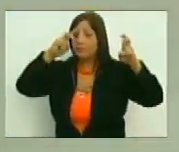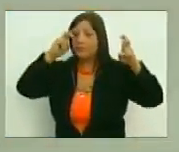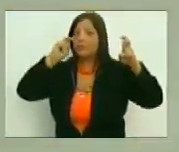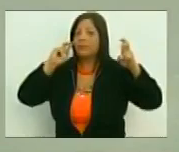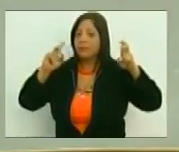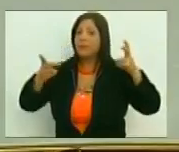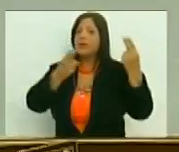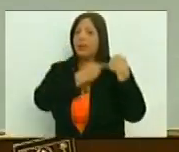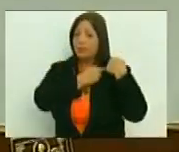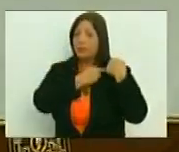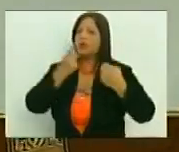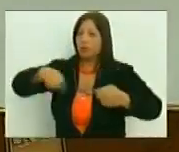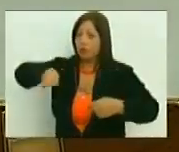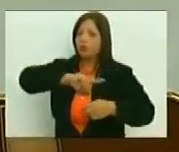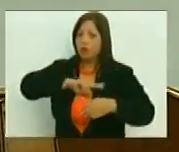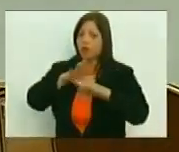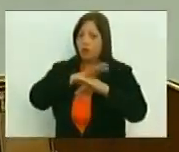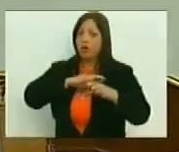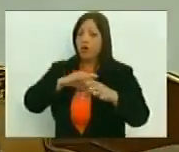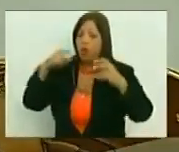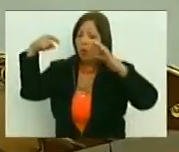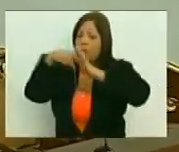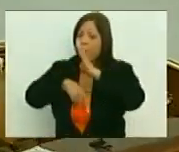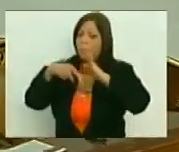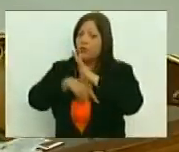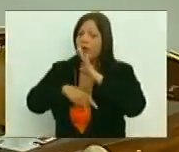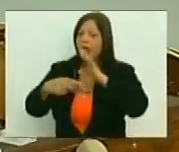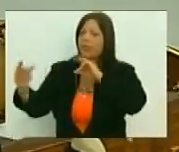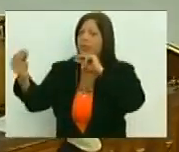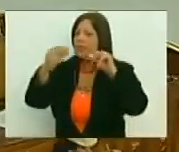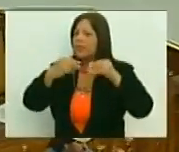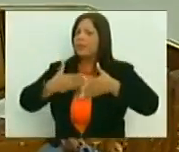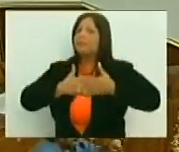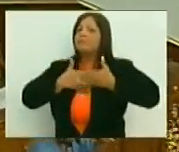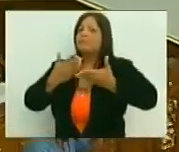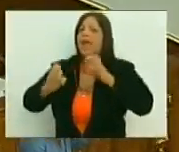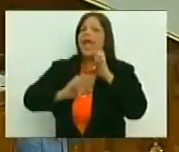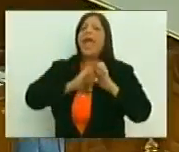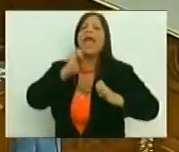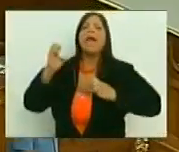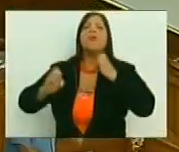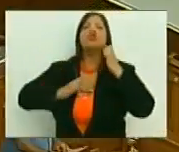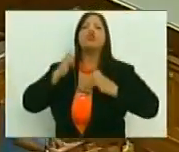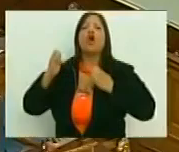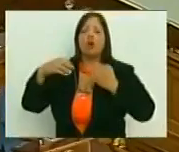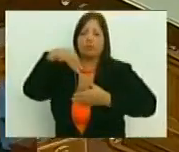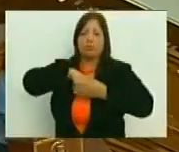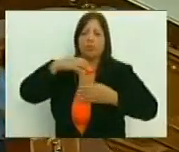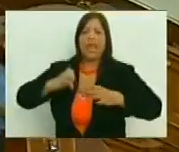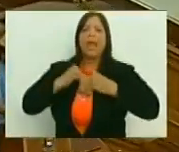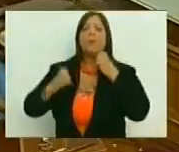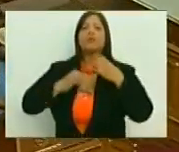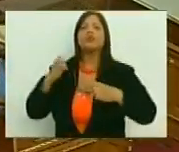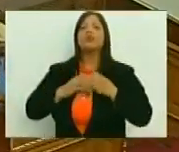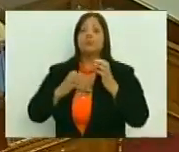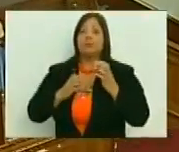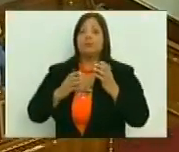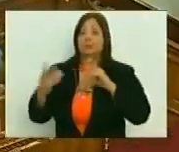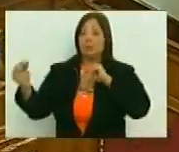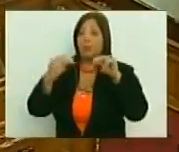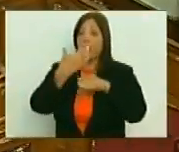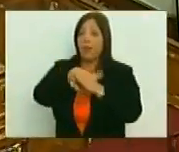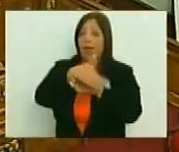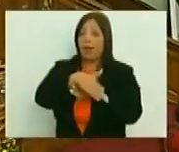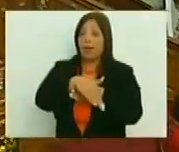nos corresponde, propugnar, una disposición emocional, para este tema, el debate en la